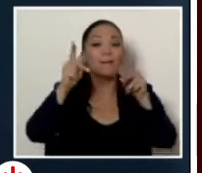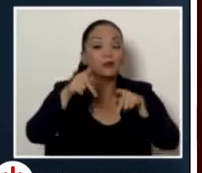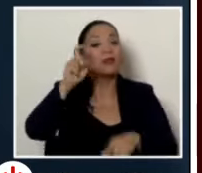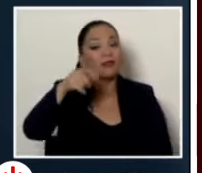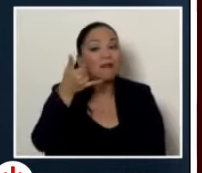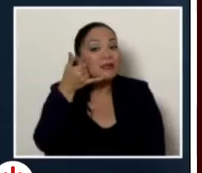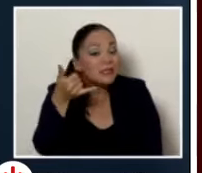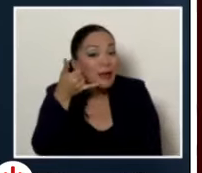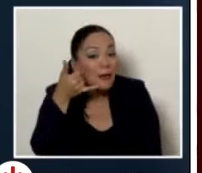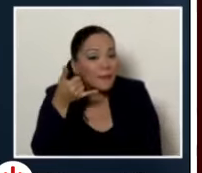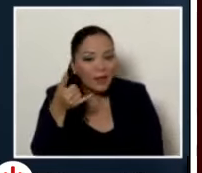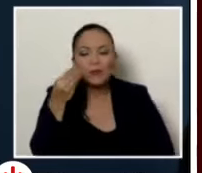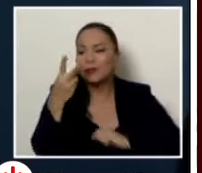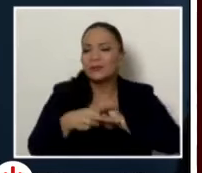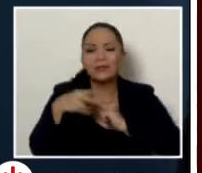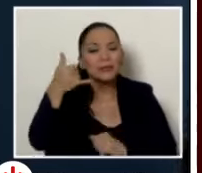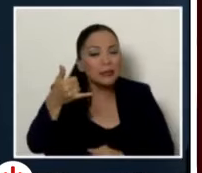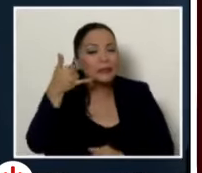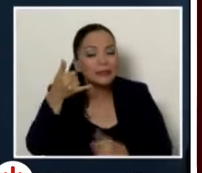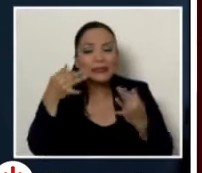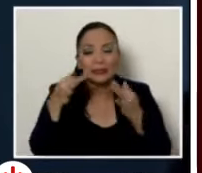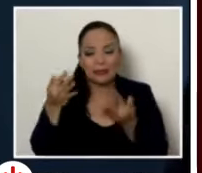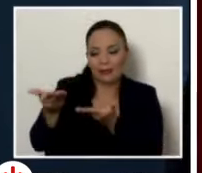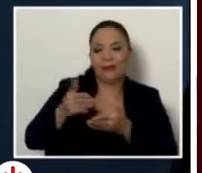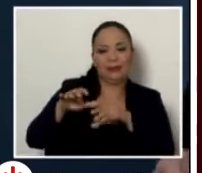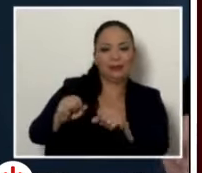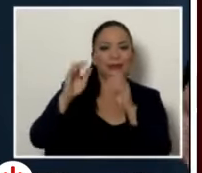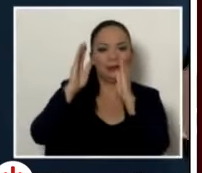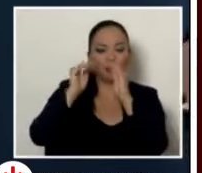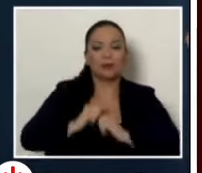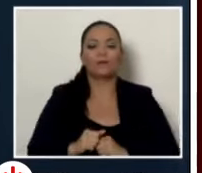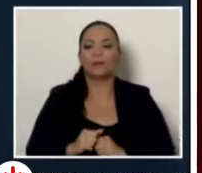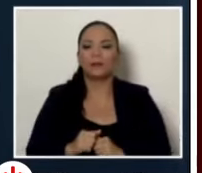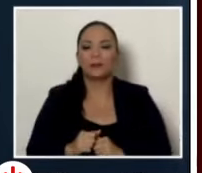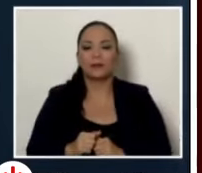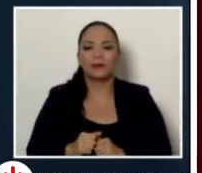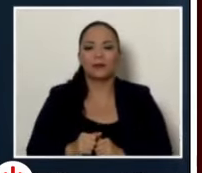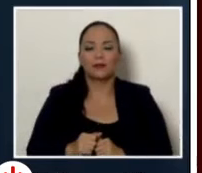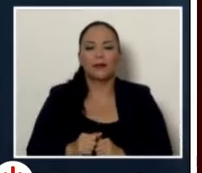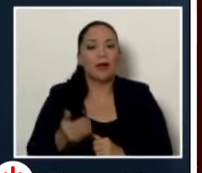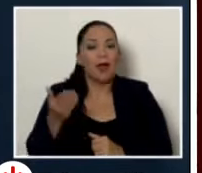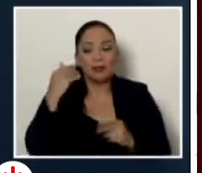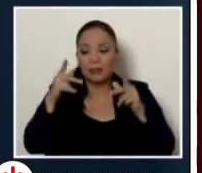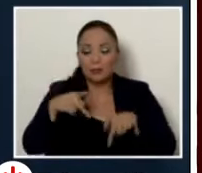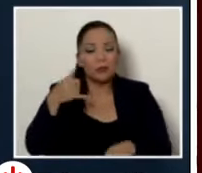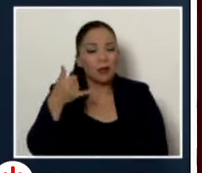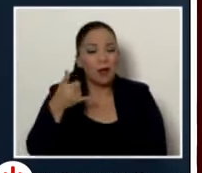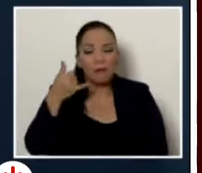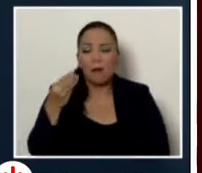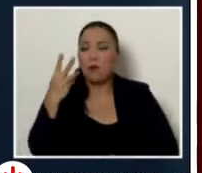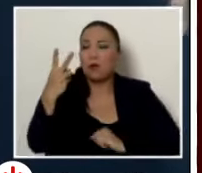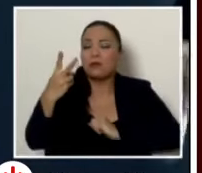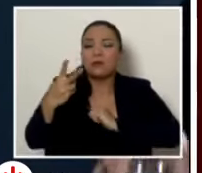recurridamente, para poder obtener una cita. Y después de muchos, muchos, muchos, muchos, muchos intentos, la respuesta que se le daba